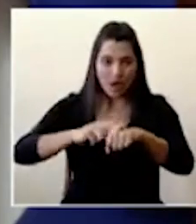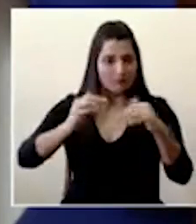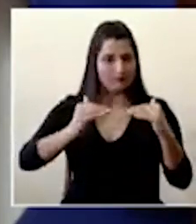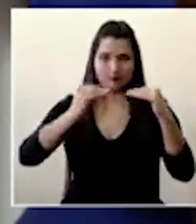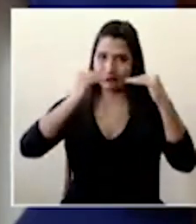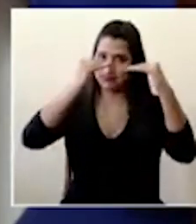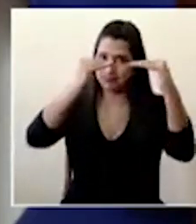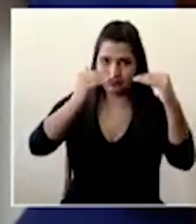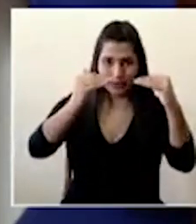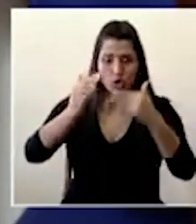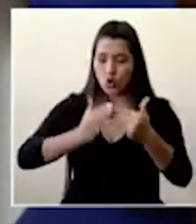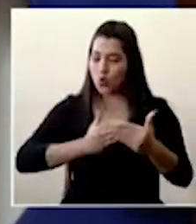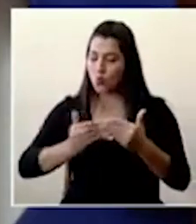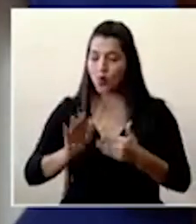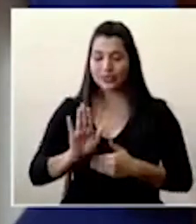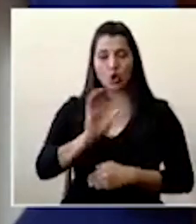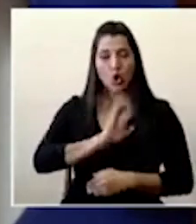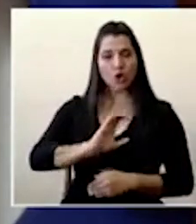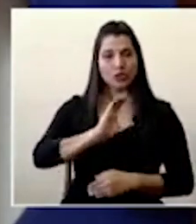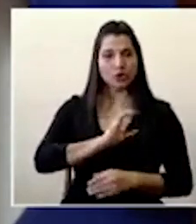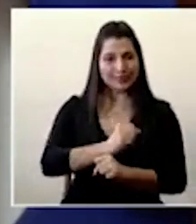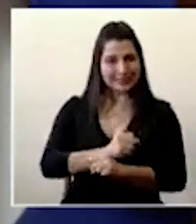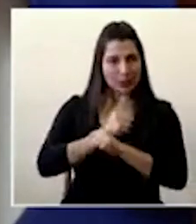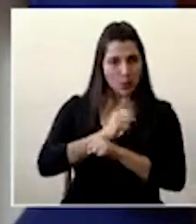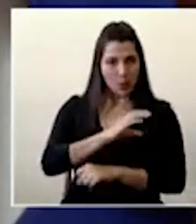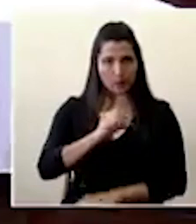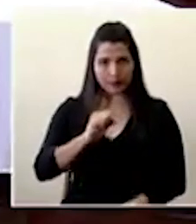estatus de aseguramiento en esta emergencia